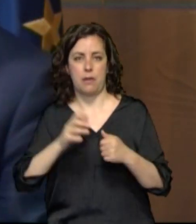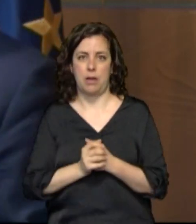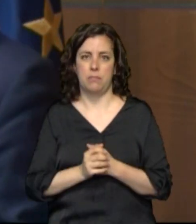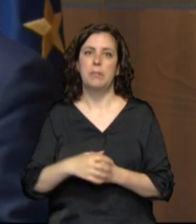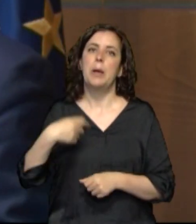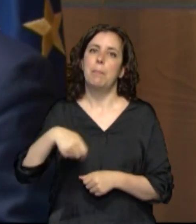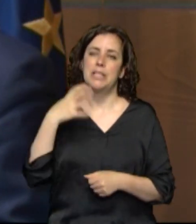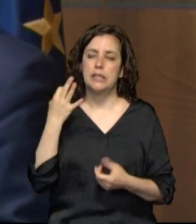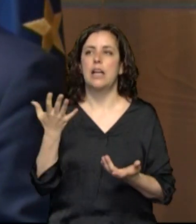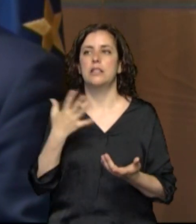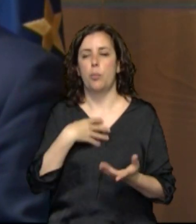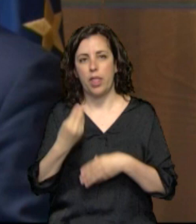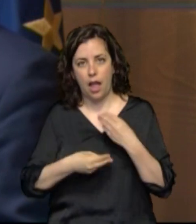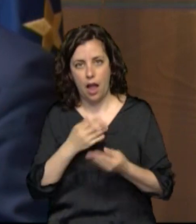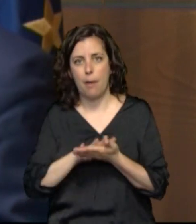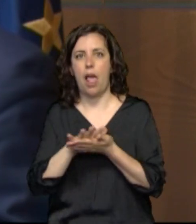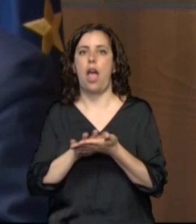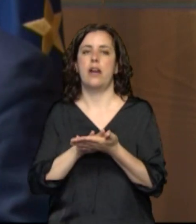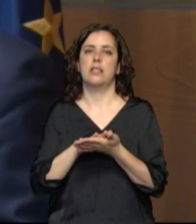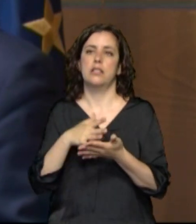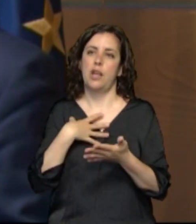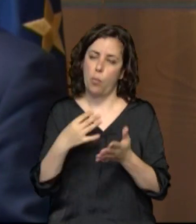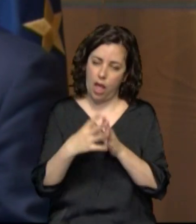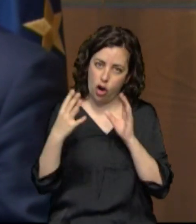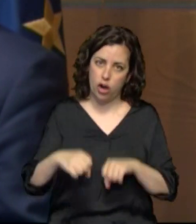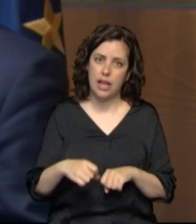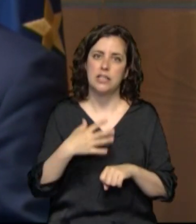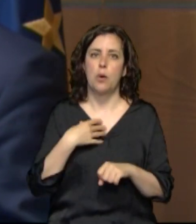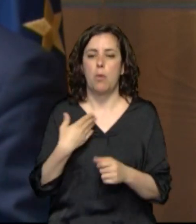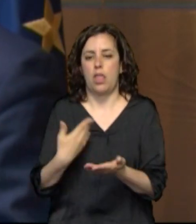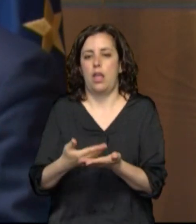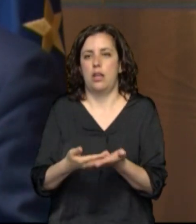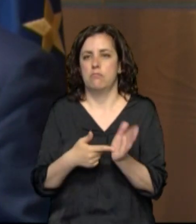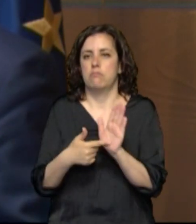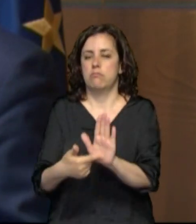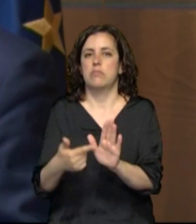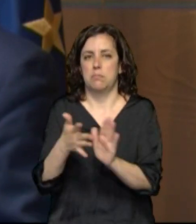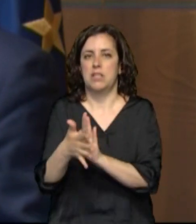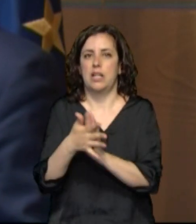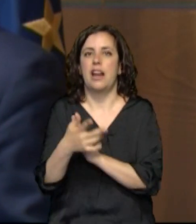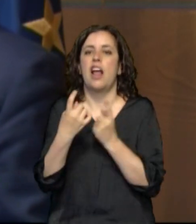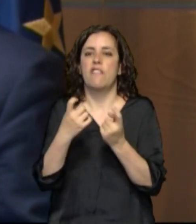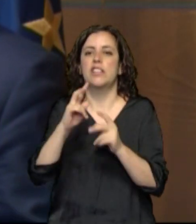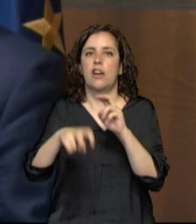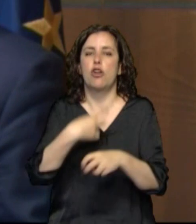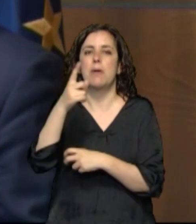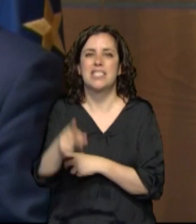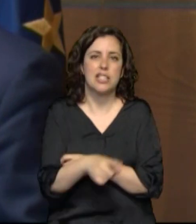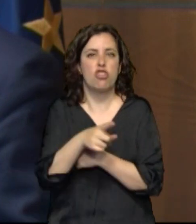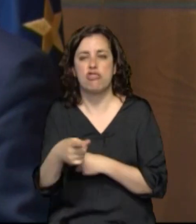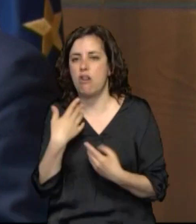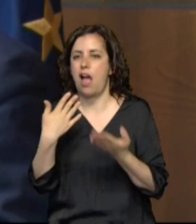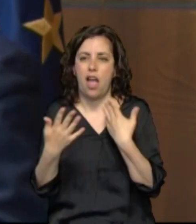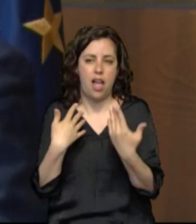se puede acordar, se puede poner encima de la mesa la necesidad o no de reformas. Pero siempre,